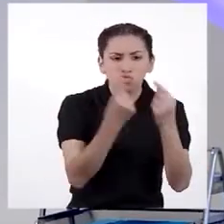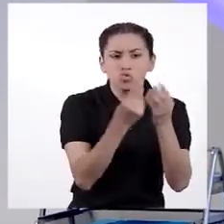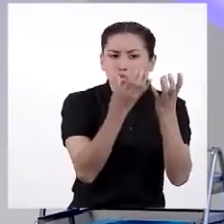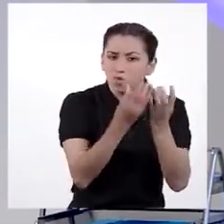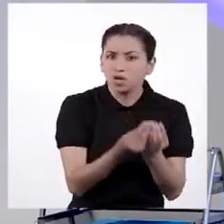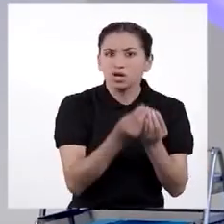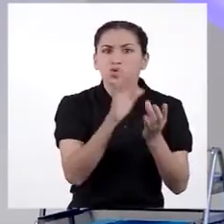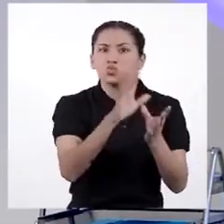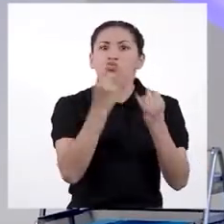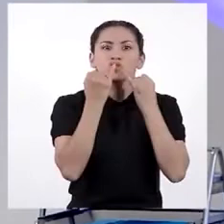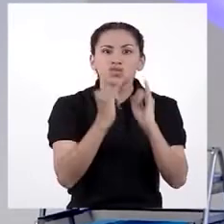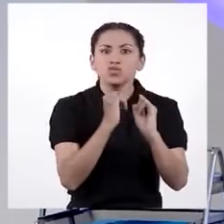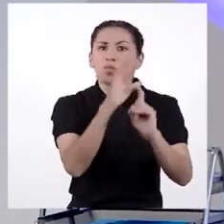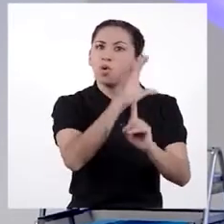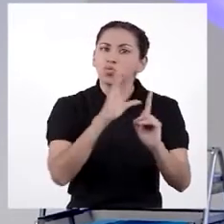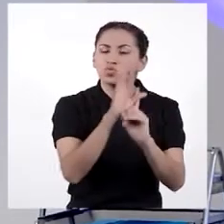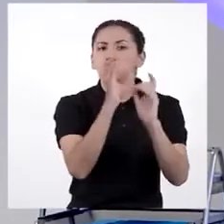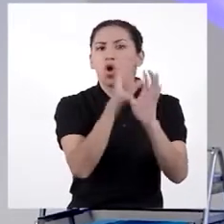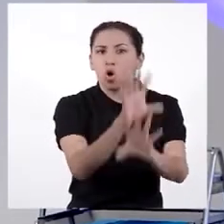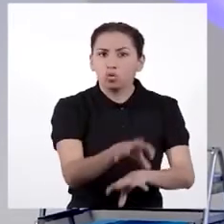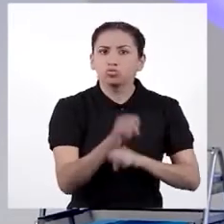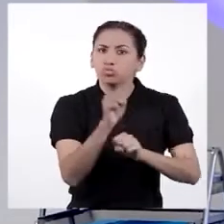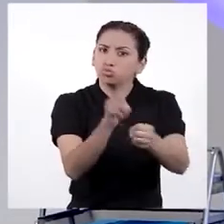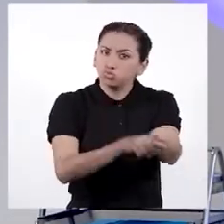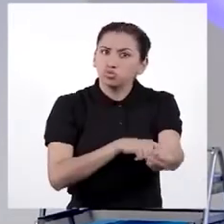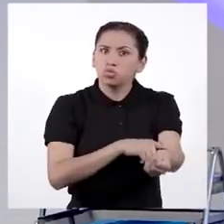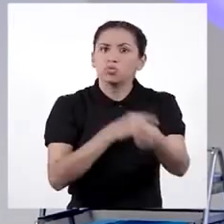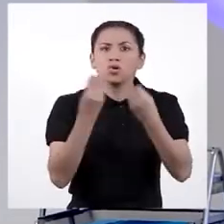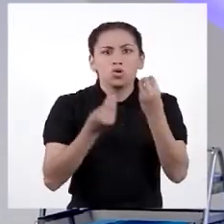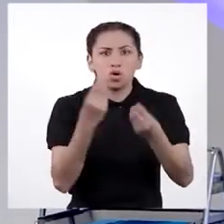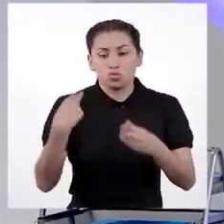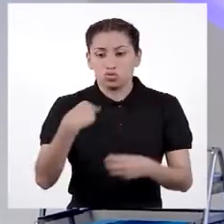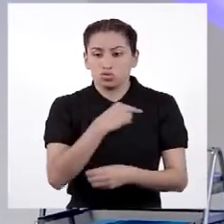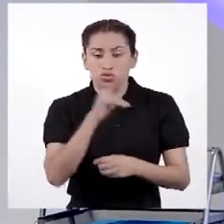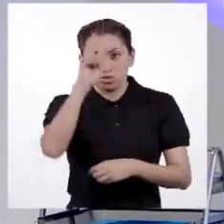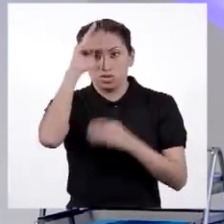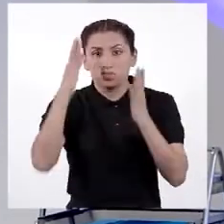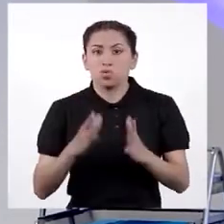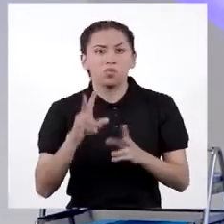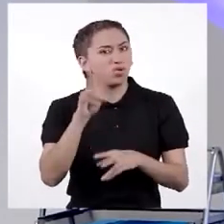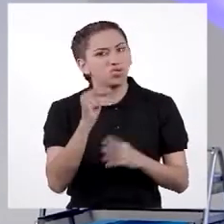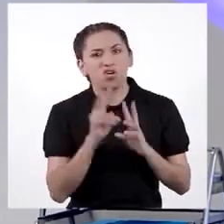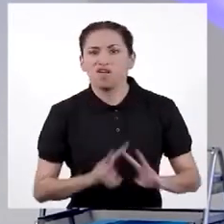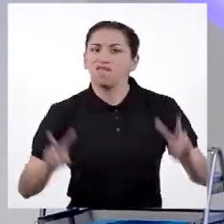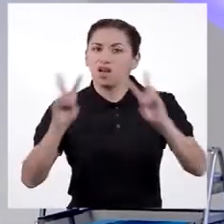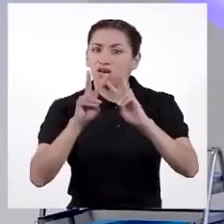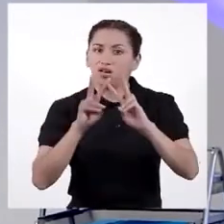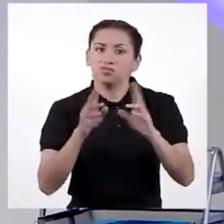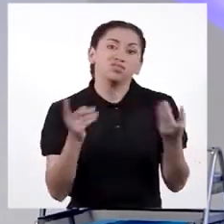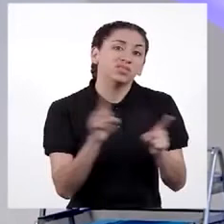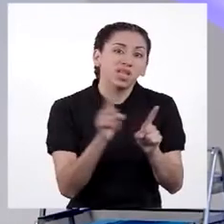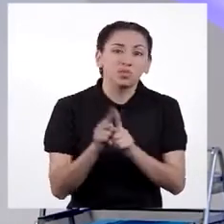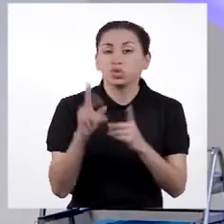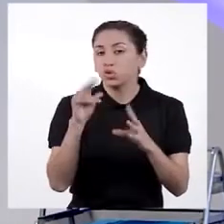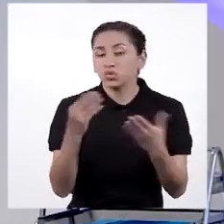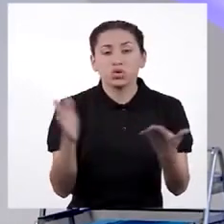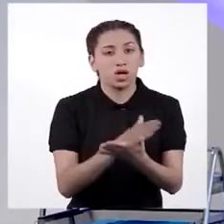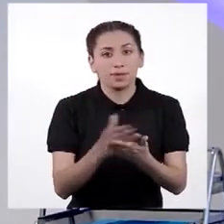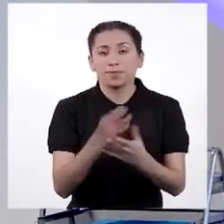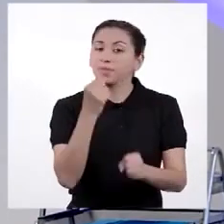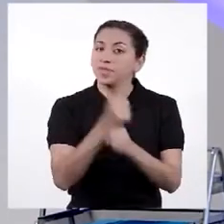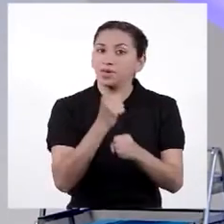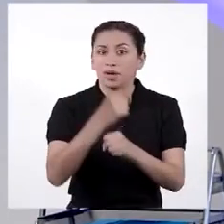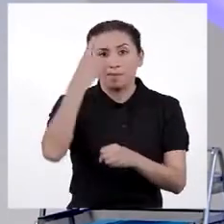propios idiomas, historias y costumbres. Si nosotros, como peruanas y peruanos, no las valoramos y, sobre todo, no seguimos